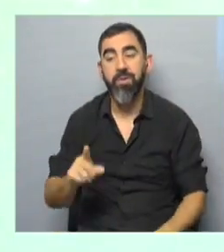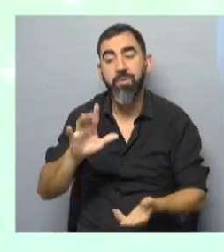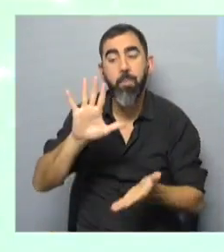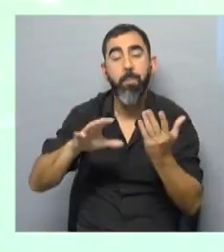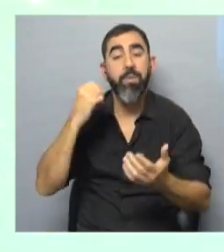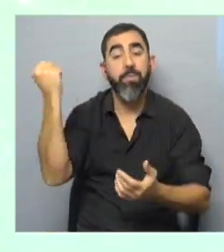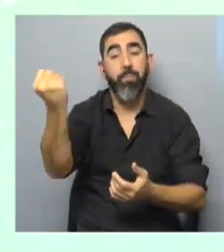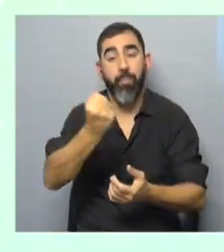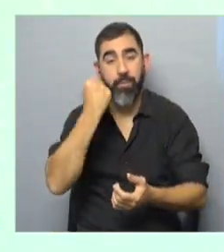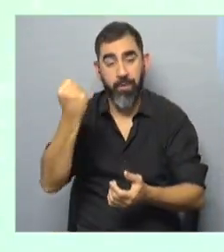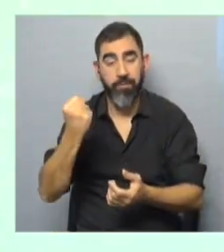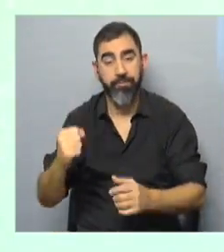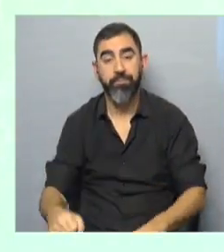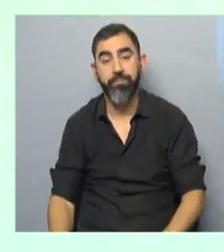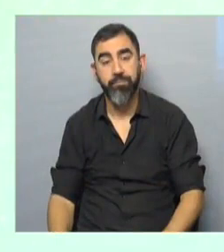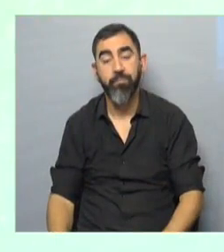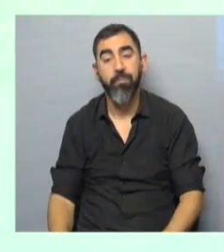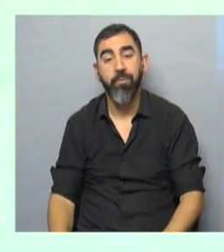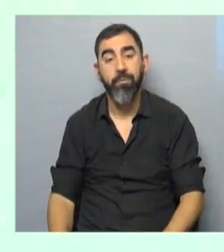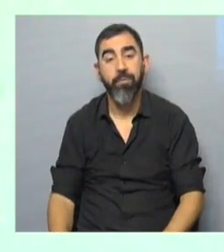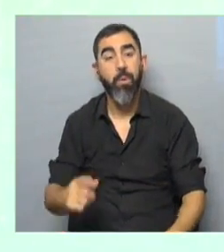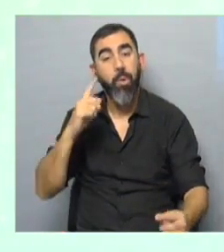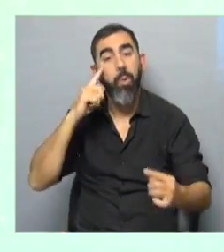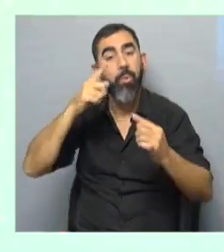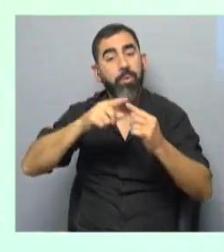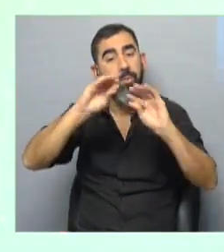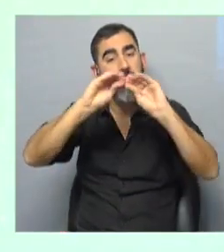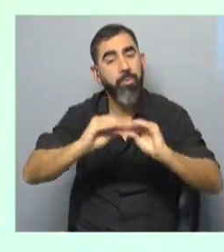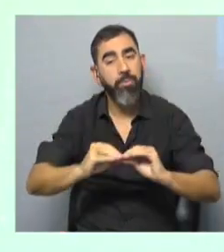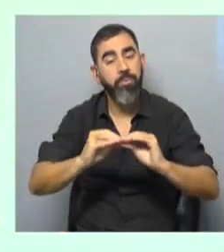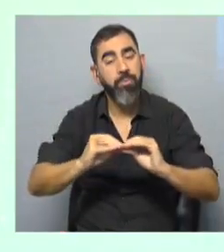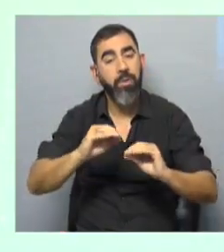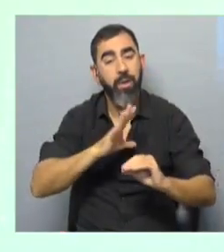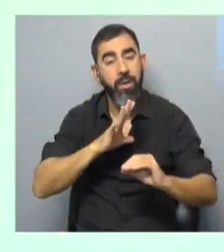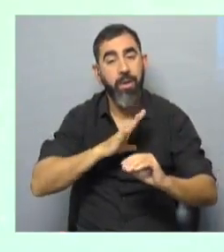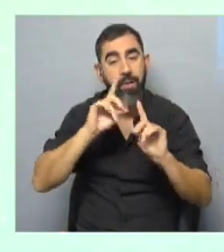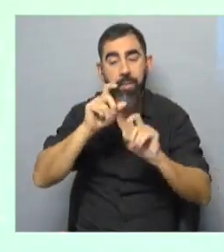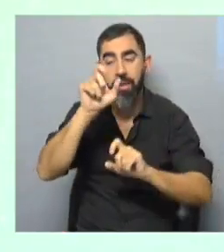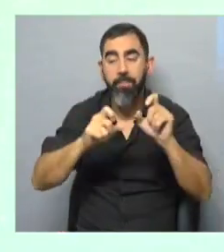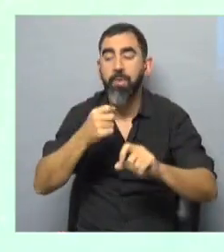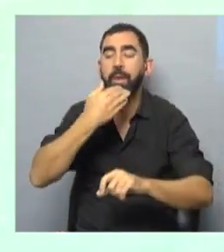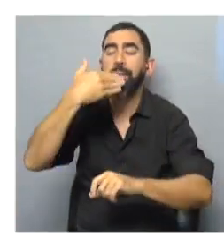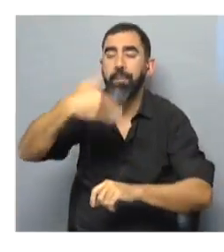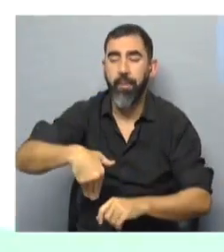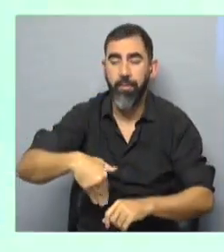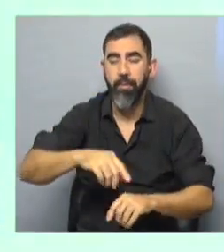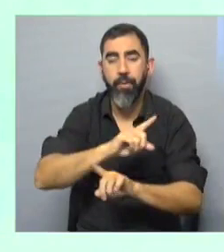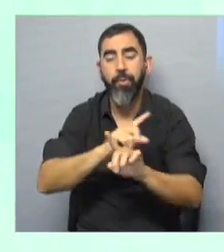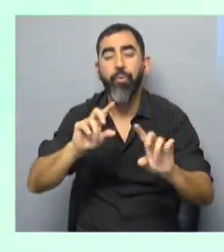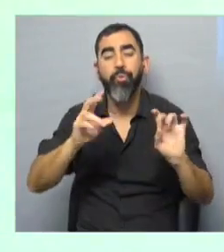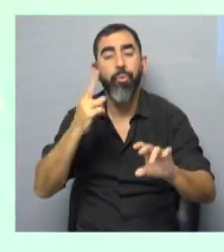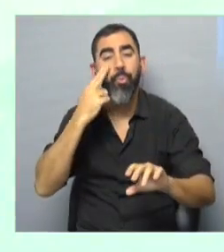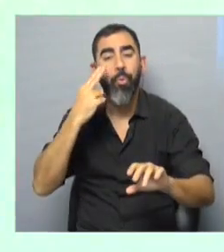importante. Queremos que sea una rendición de cuentas que sea comprendida, además, por la ciudadanía. No es un problema